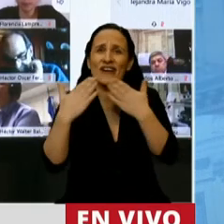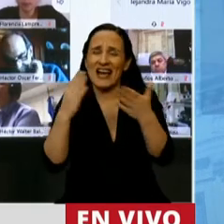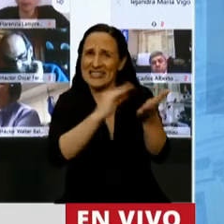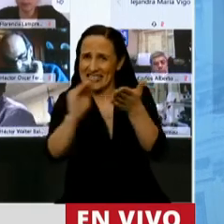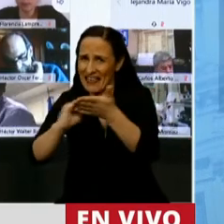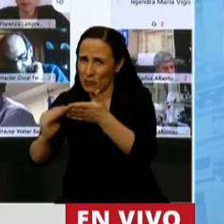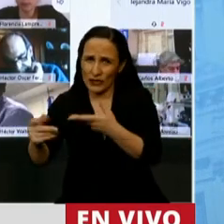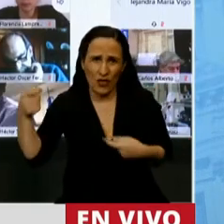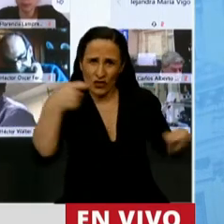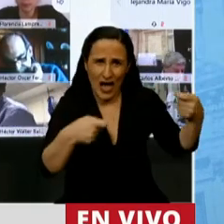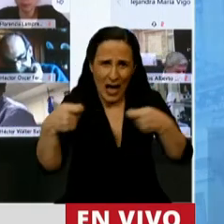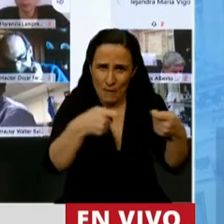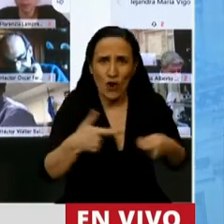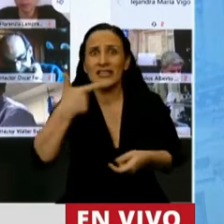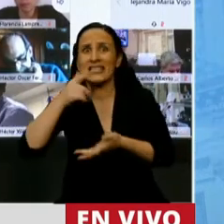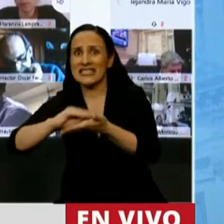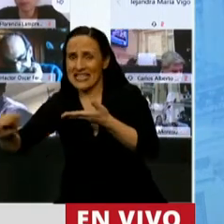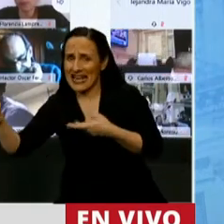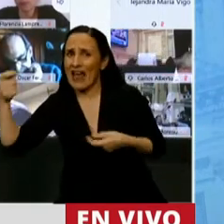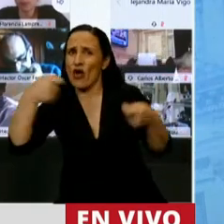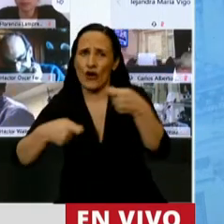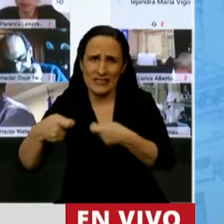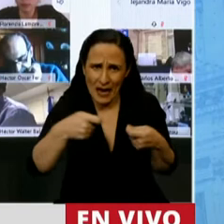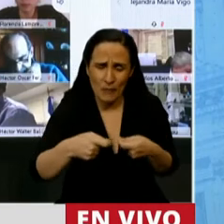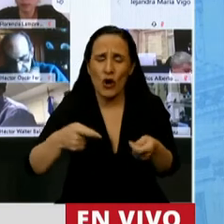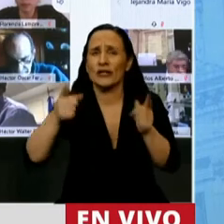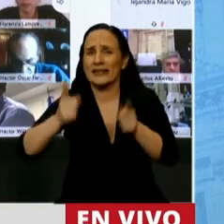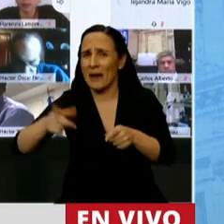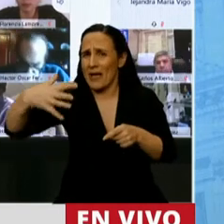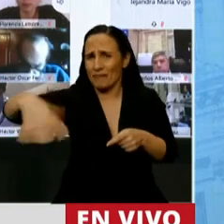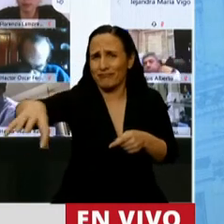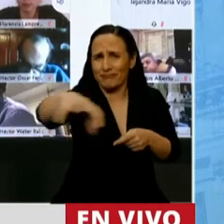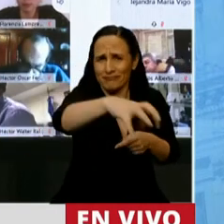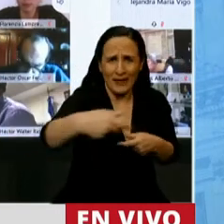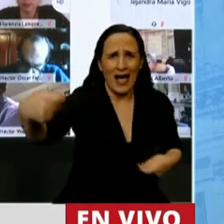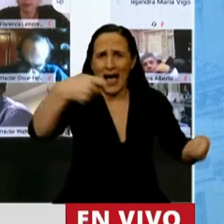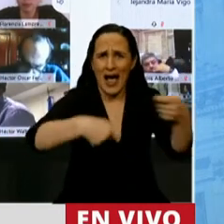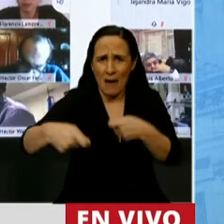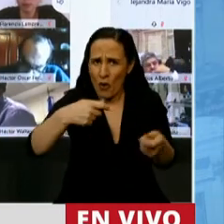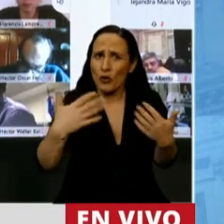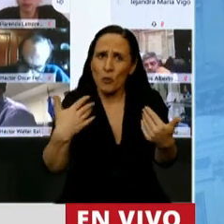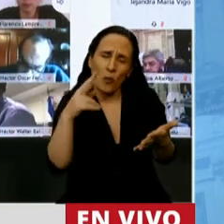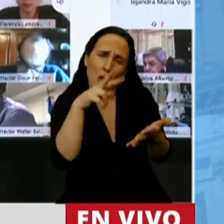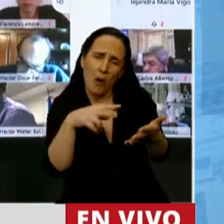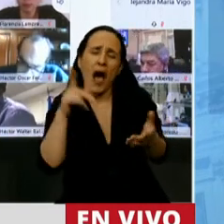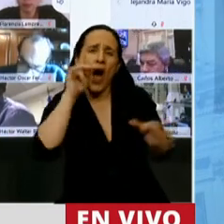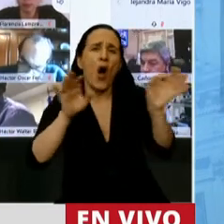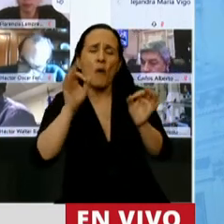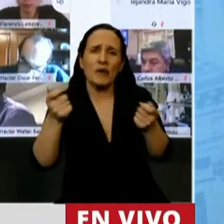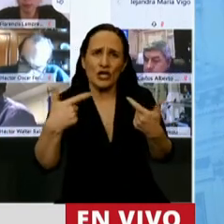diputados y aún de los senadores y aún de distintos sectores sociales que tuvieron la posibilidad de opinar.